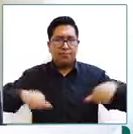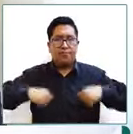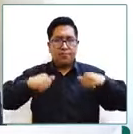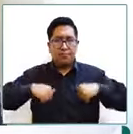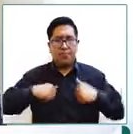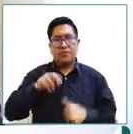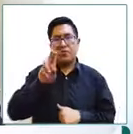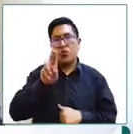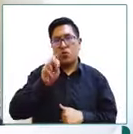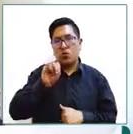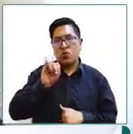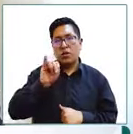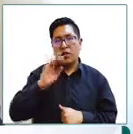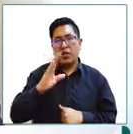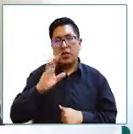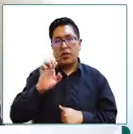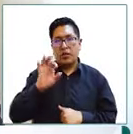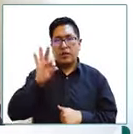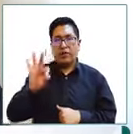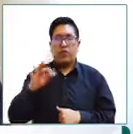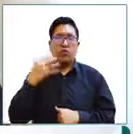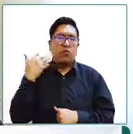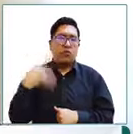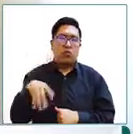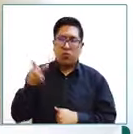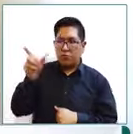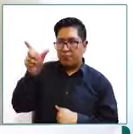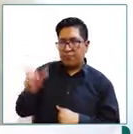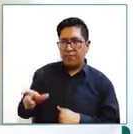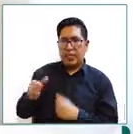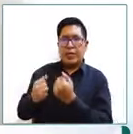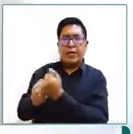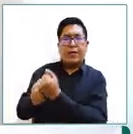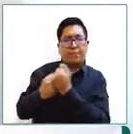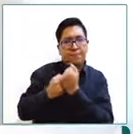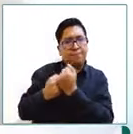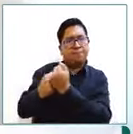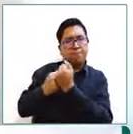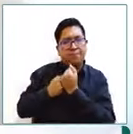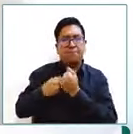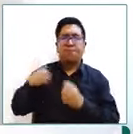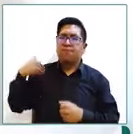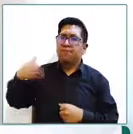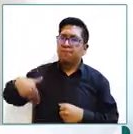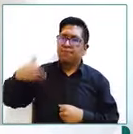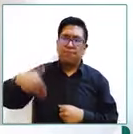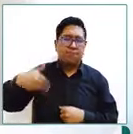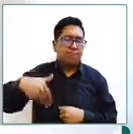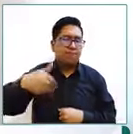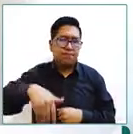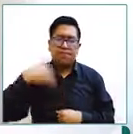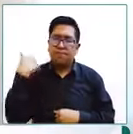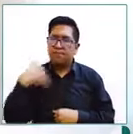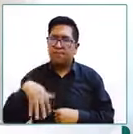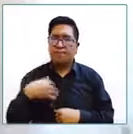Virginia ha ido apoyando permanentemente en esta gestión defensorial